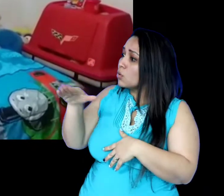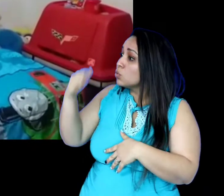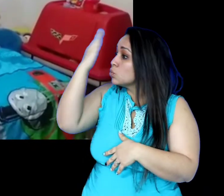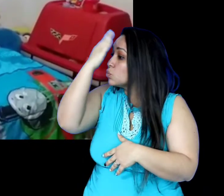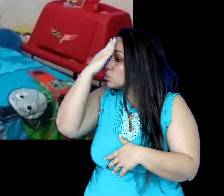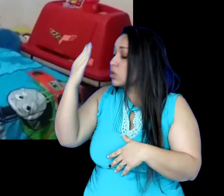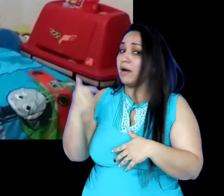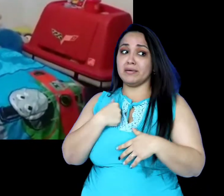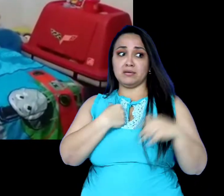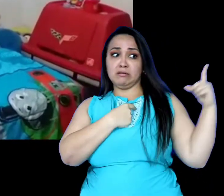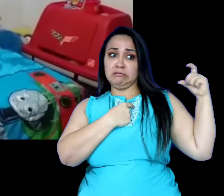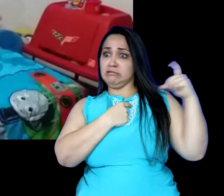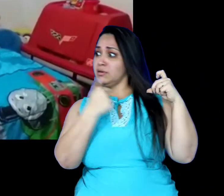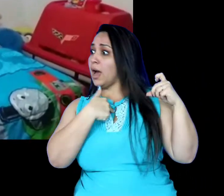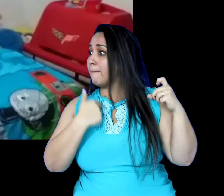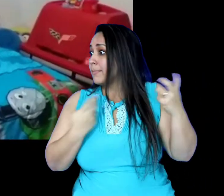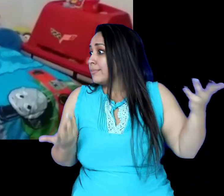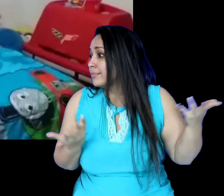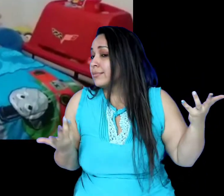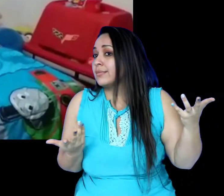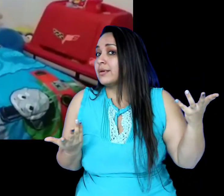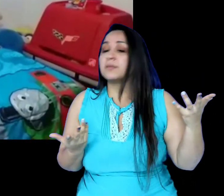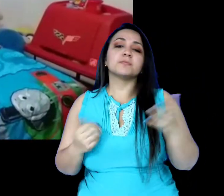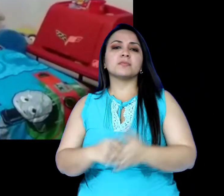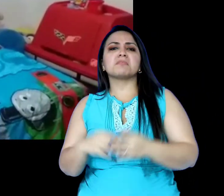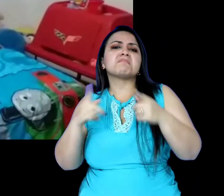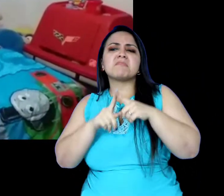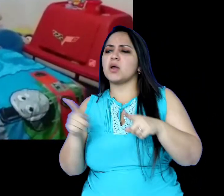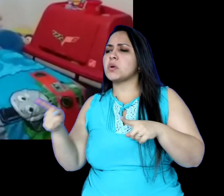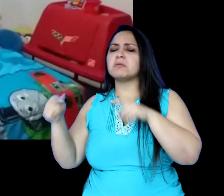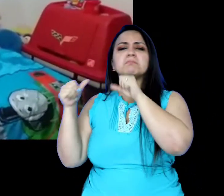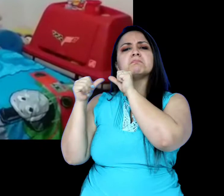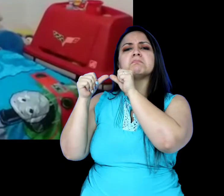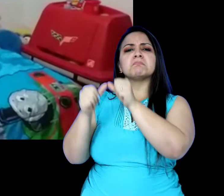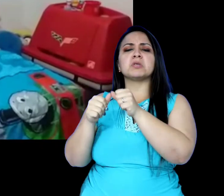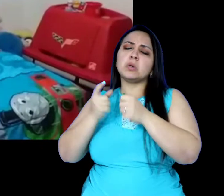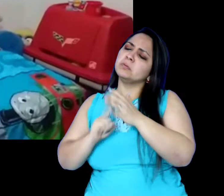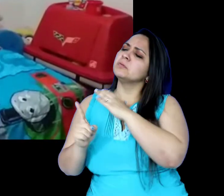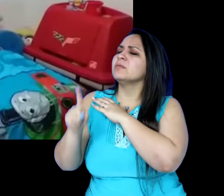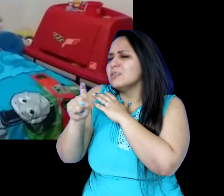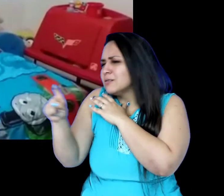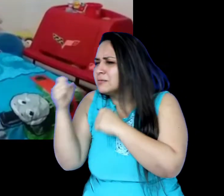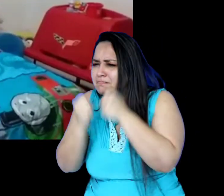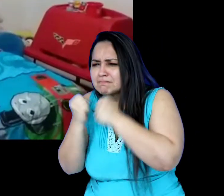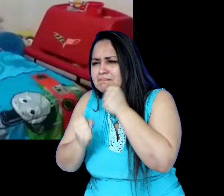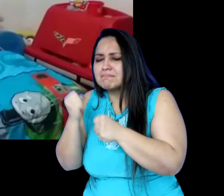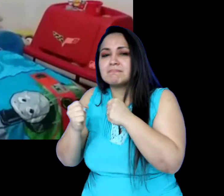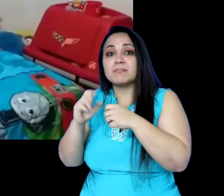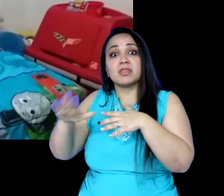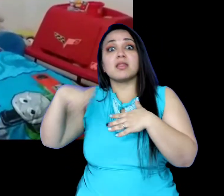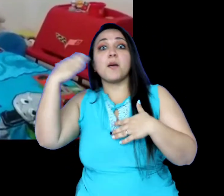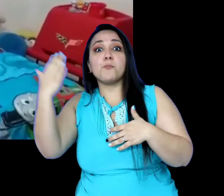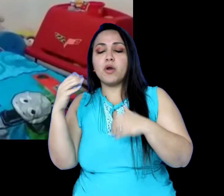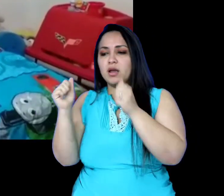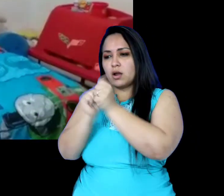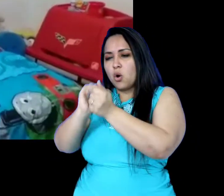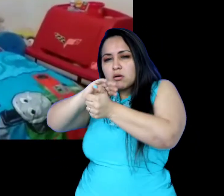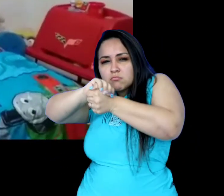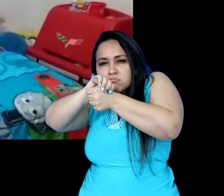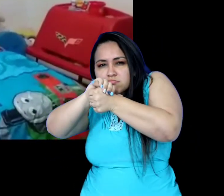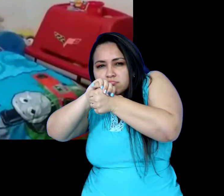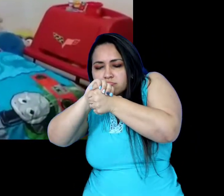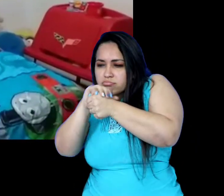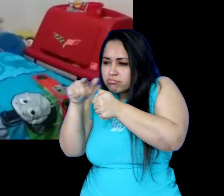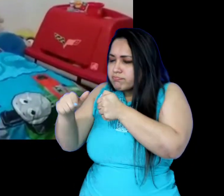perseguía, pero siguió con su camino. Luego se encontró con la tía tortuga que intentó